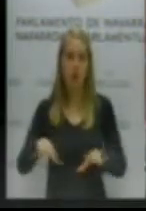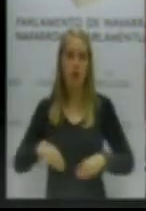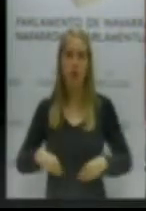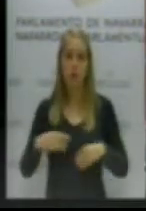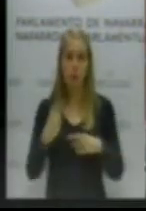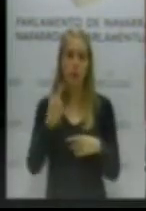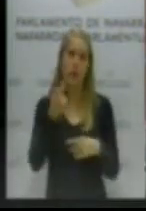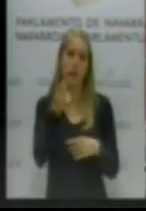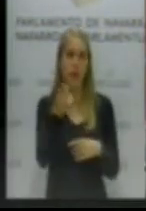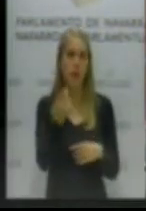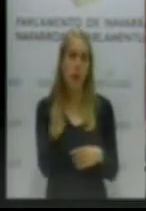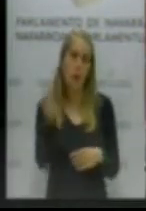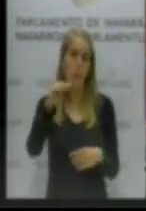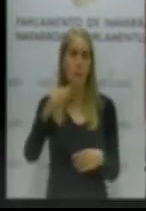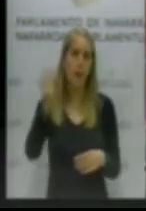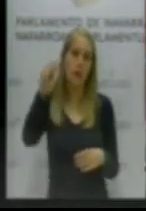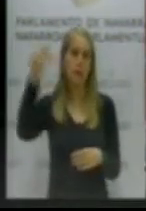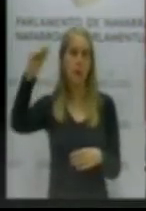cuantías económicas.